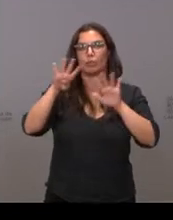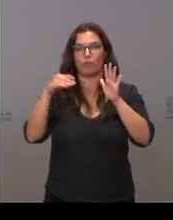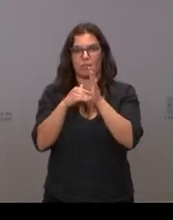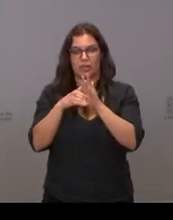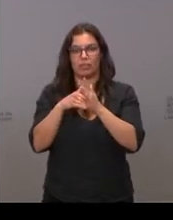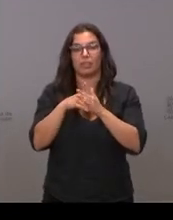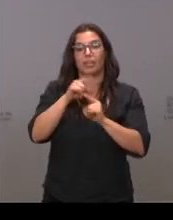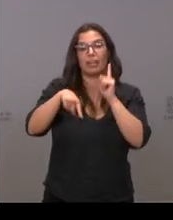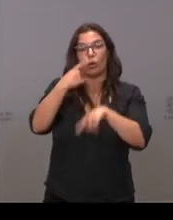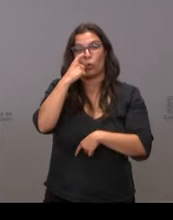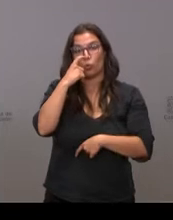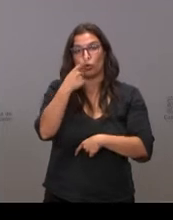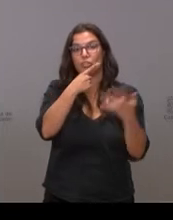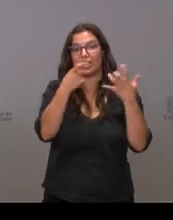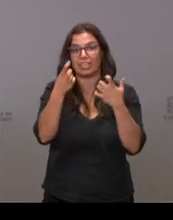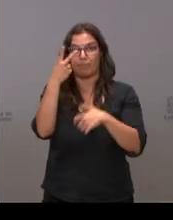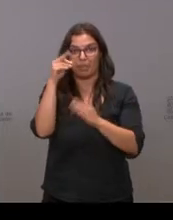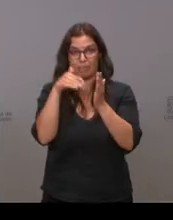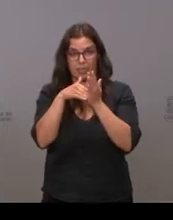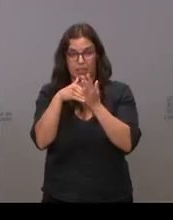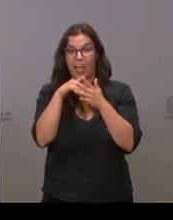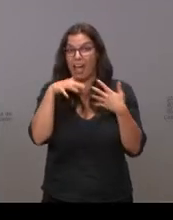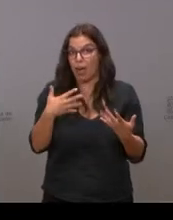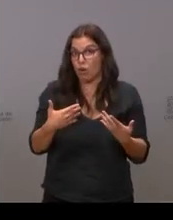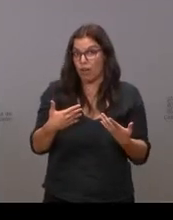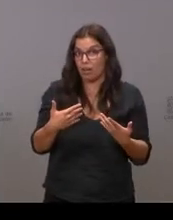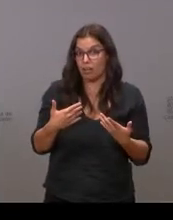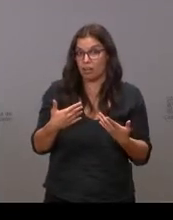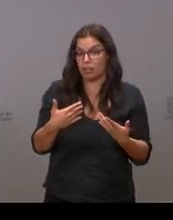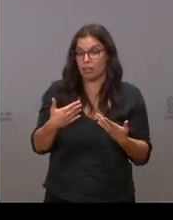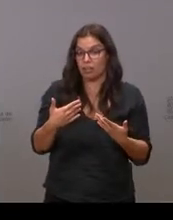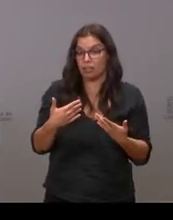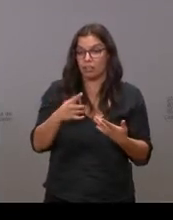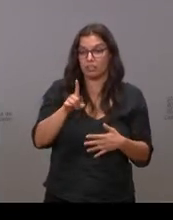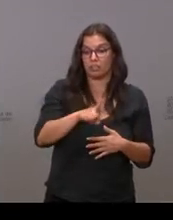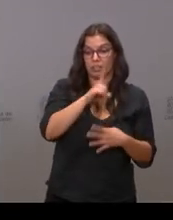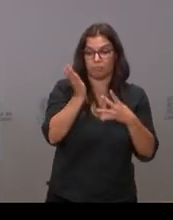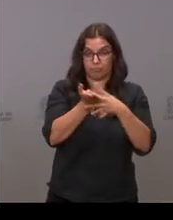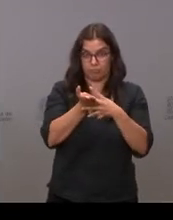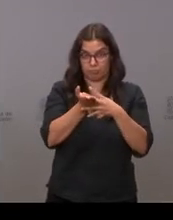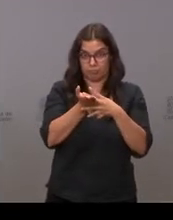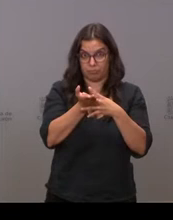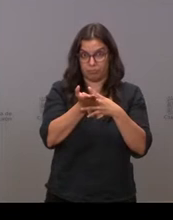En junio, 620.000. Ahora, de 1 al 15, es decir, medio mes,